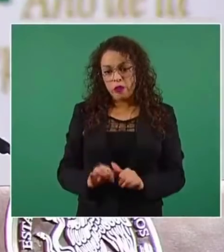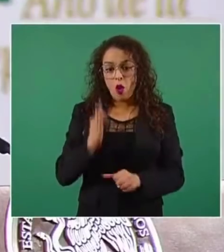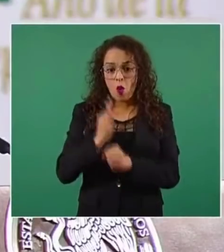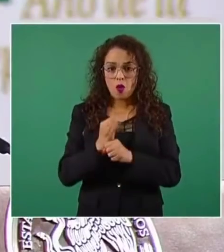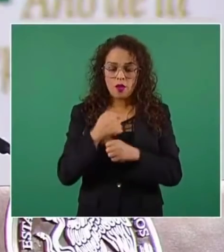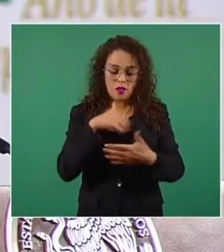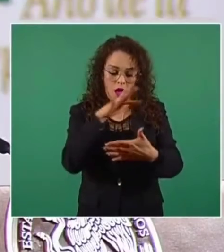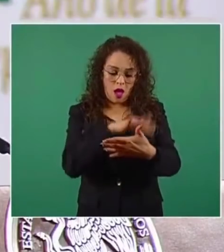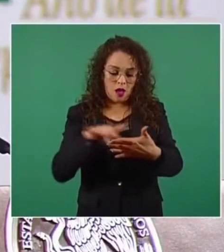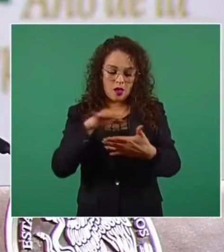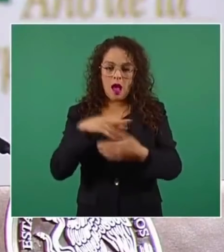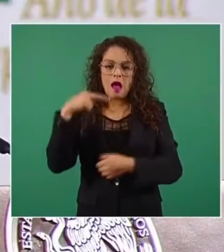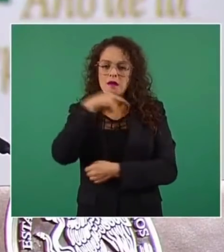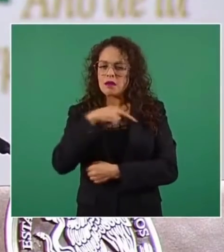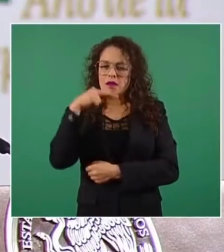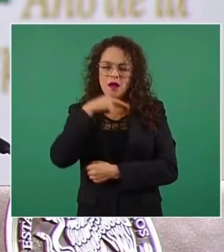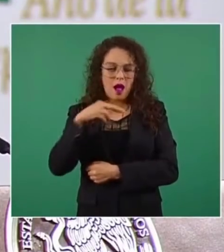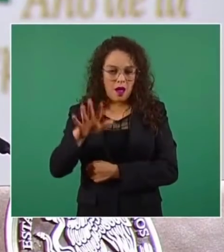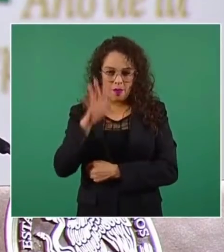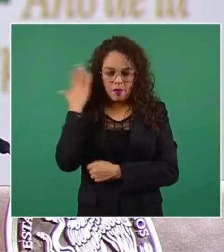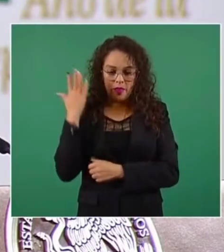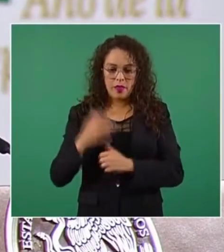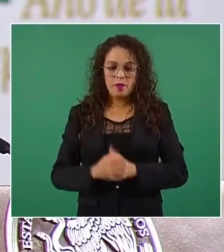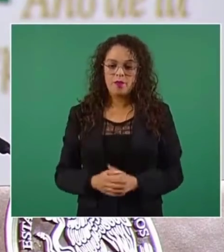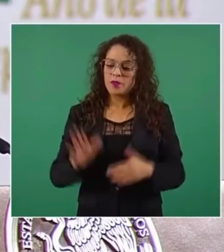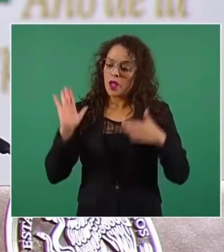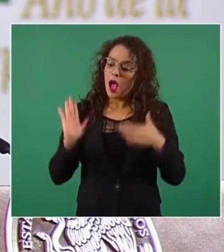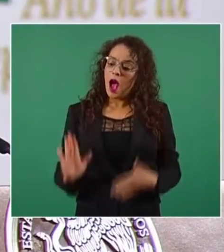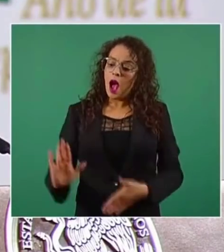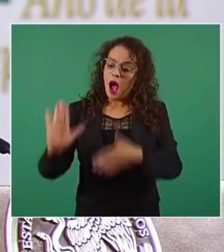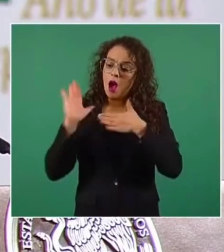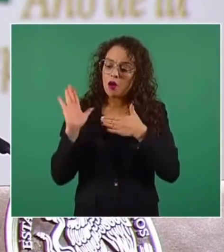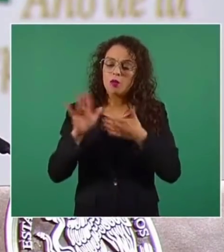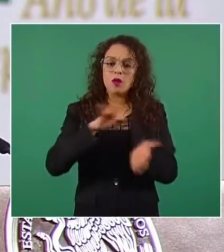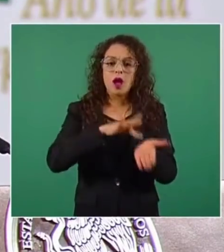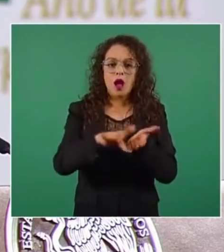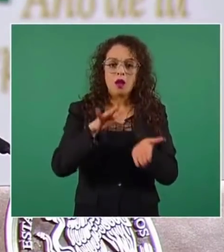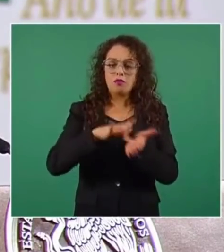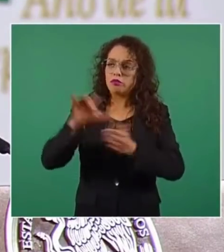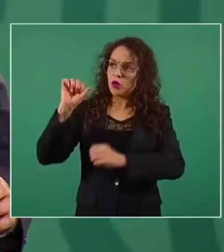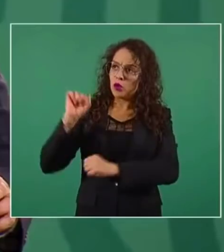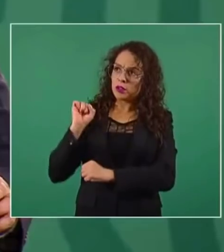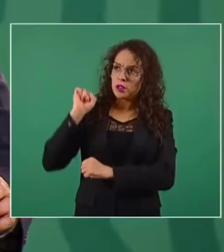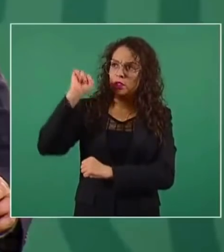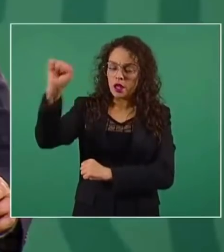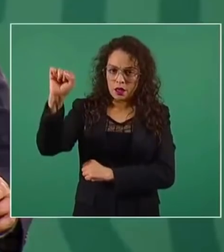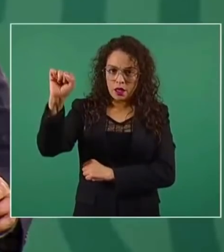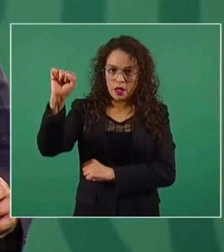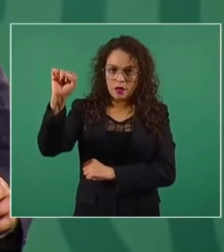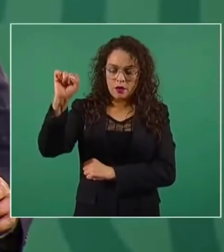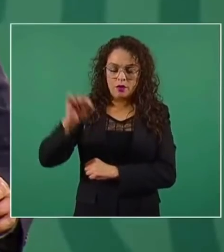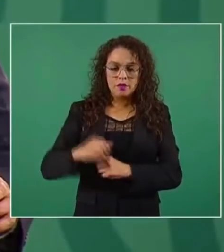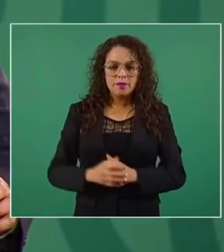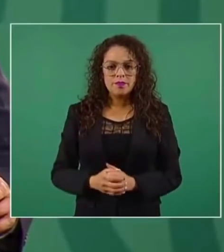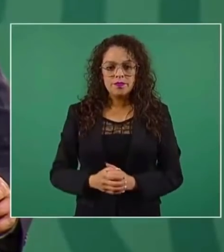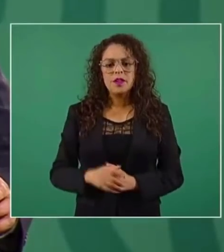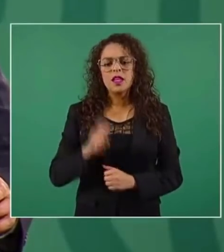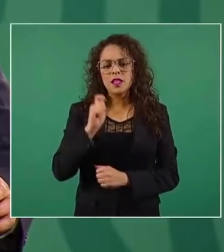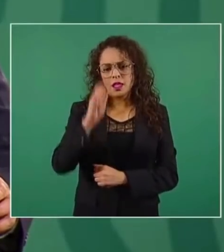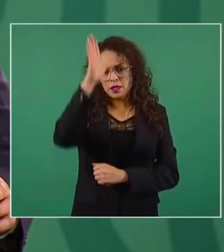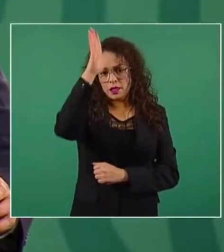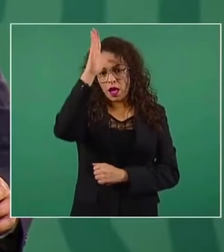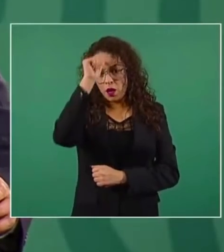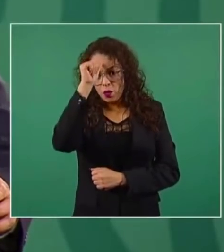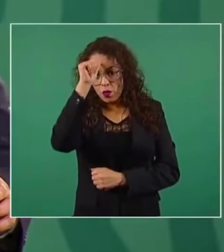muy ágil. Compromiso de adhesión y apoyo del Sindicato Nacional de Trabajadores de la Educación al acuerdo entre